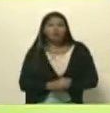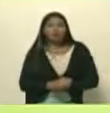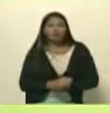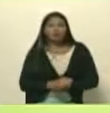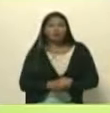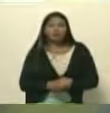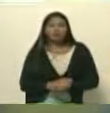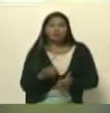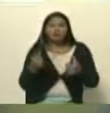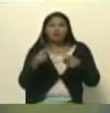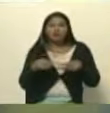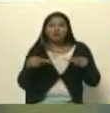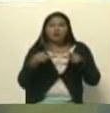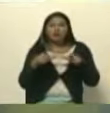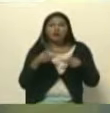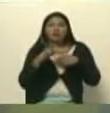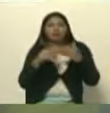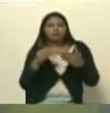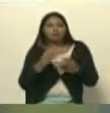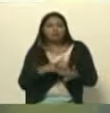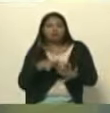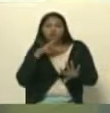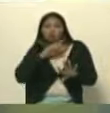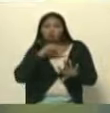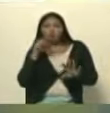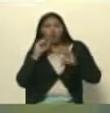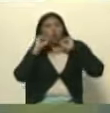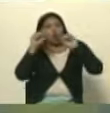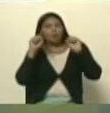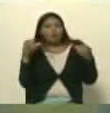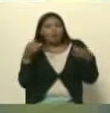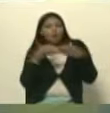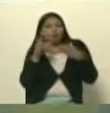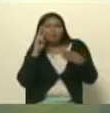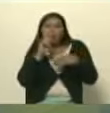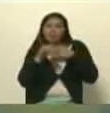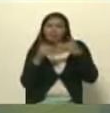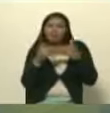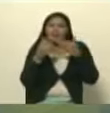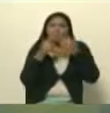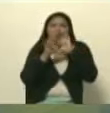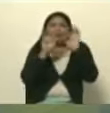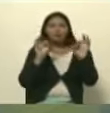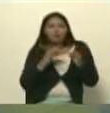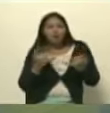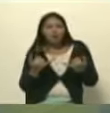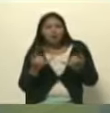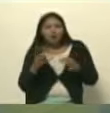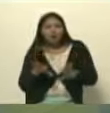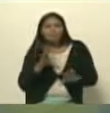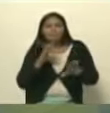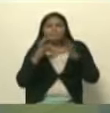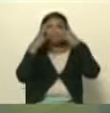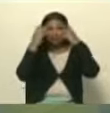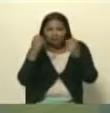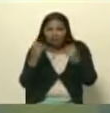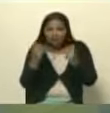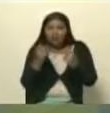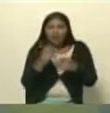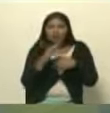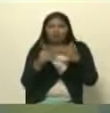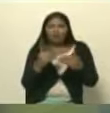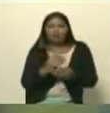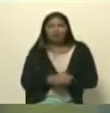espacios son enriquecedores porque se logra reunir la mirada de diferentes especialistas pero no